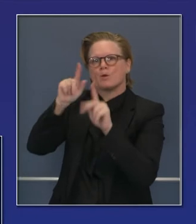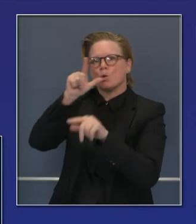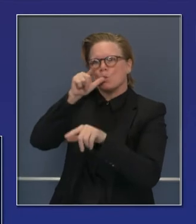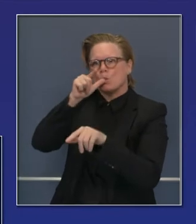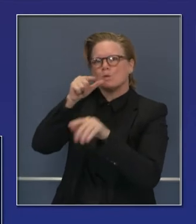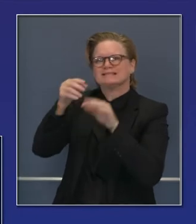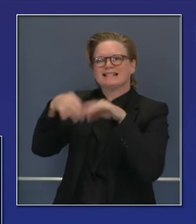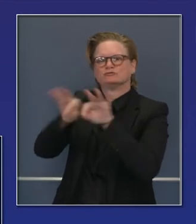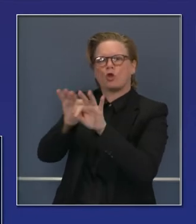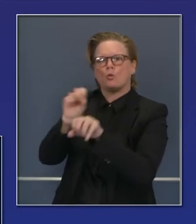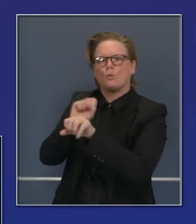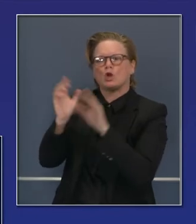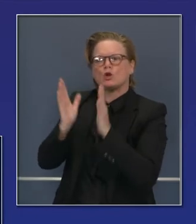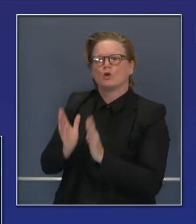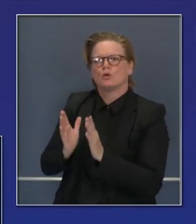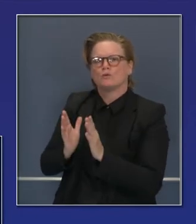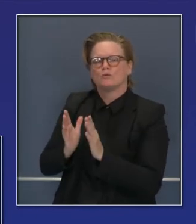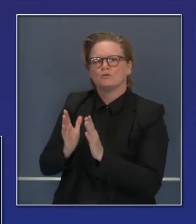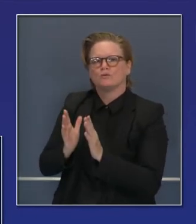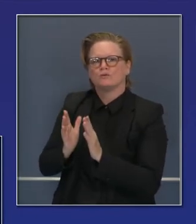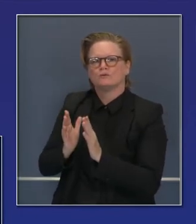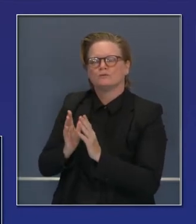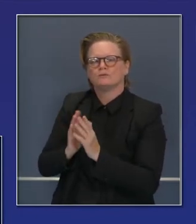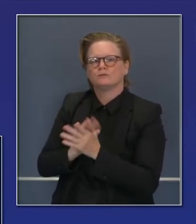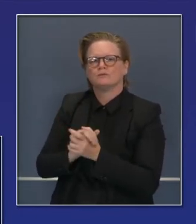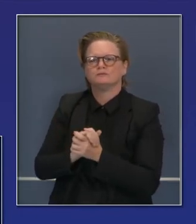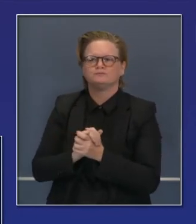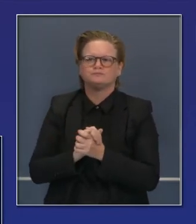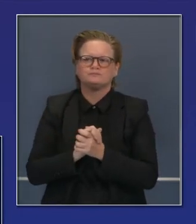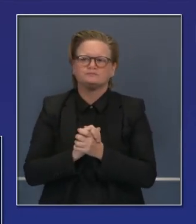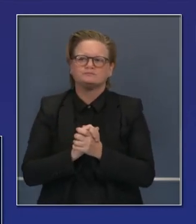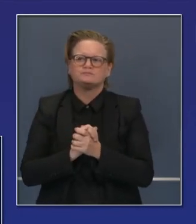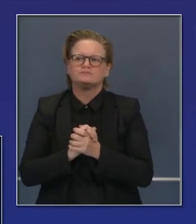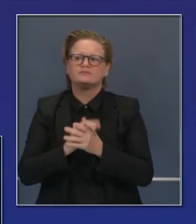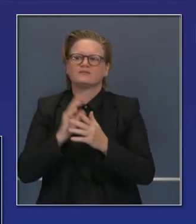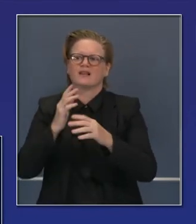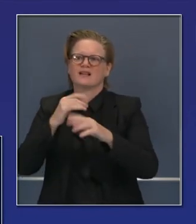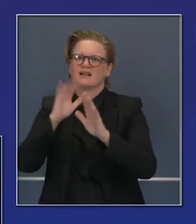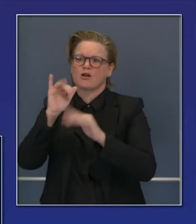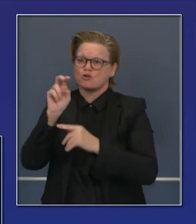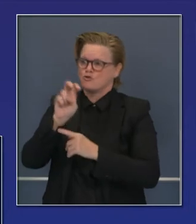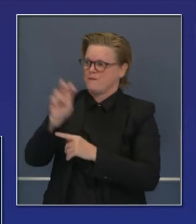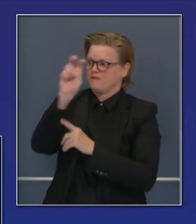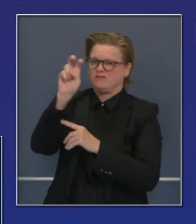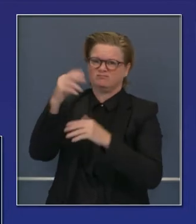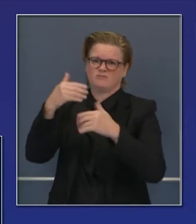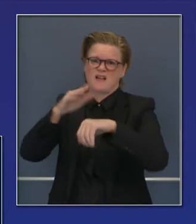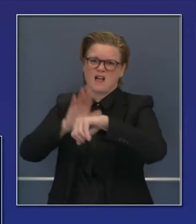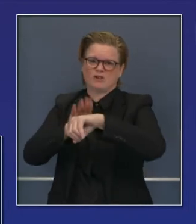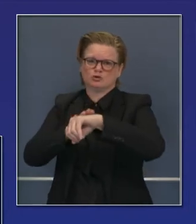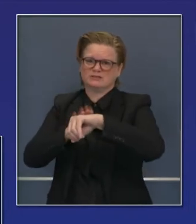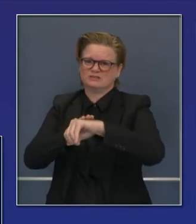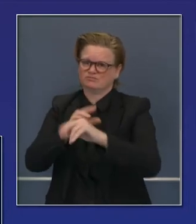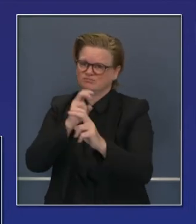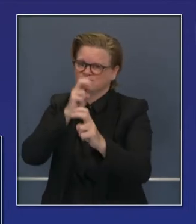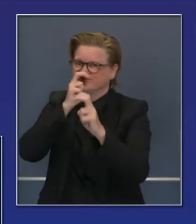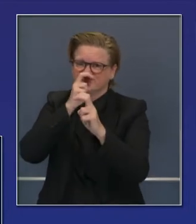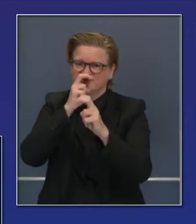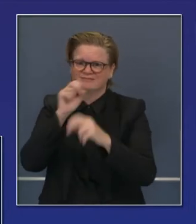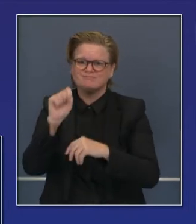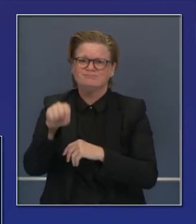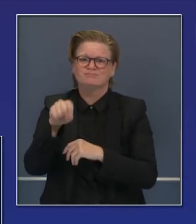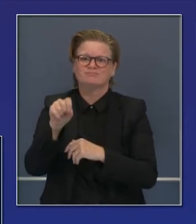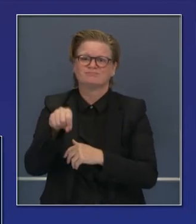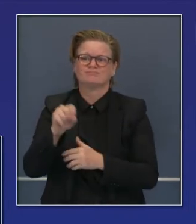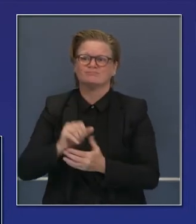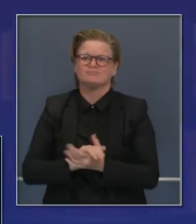esenciales y huéspedes. Así que este aviso de viajes es bastante firme. Y respeto el espíritu de su pregunta. Gracias,